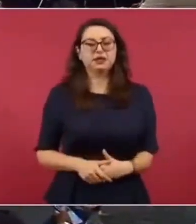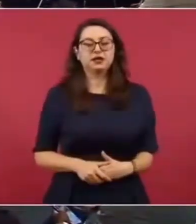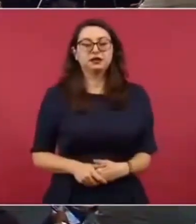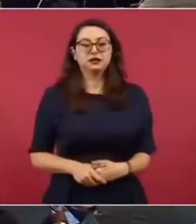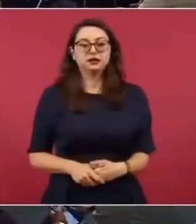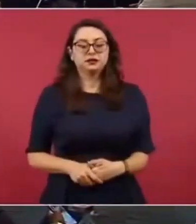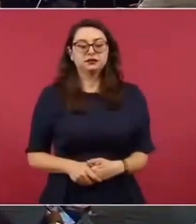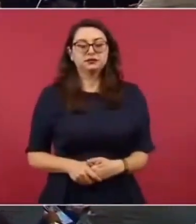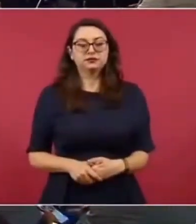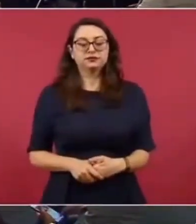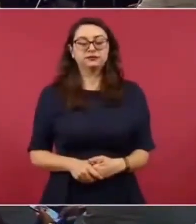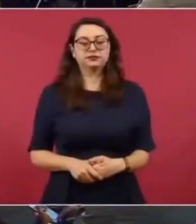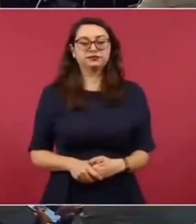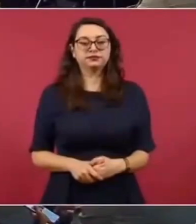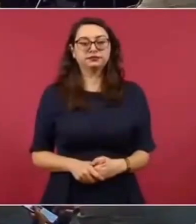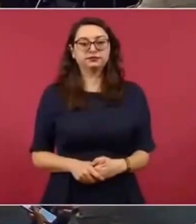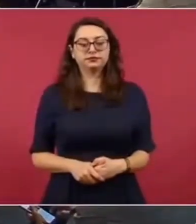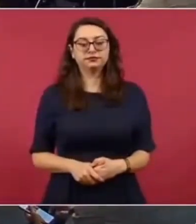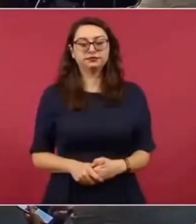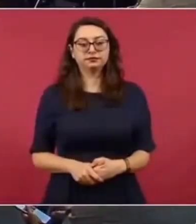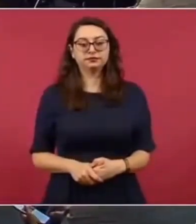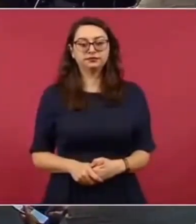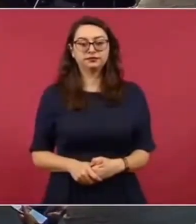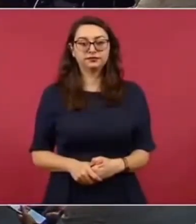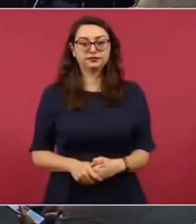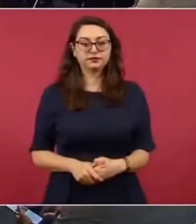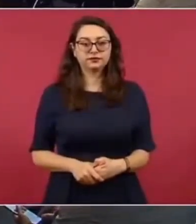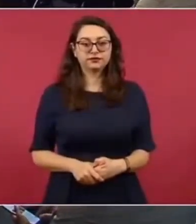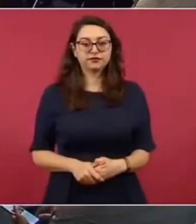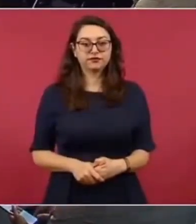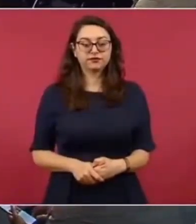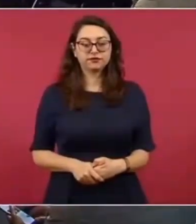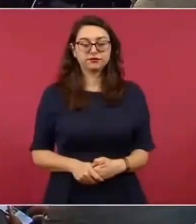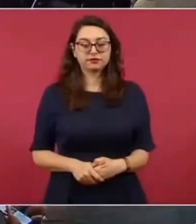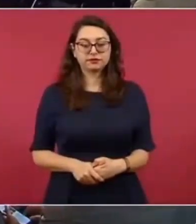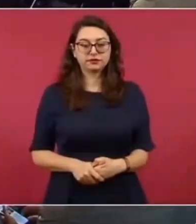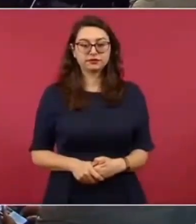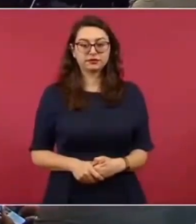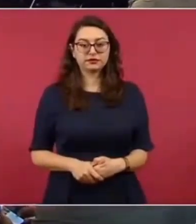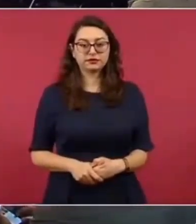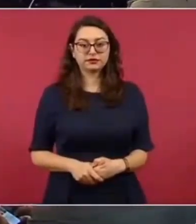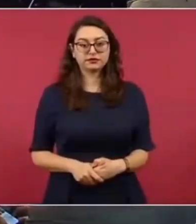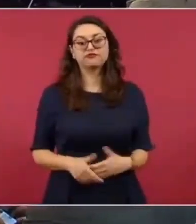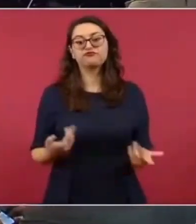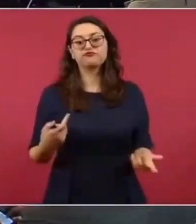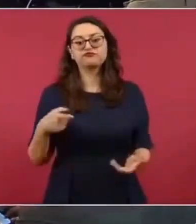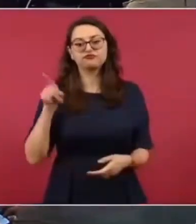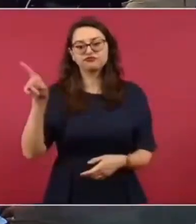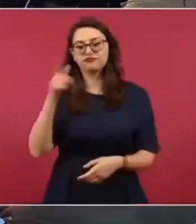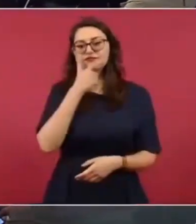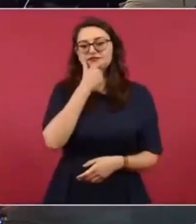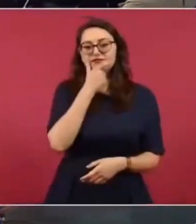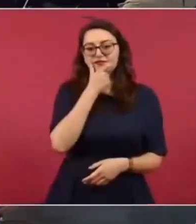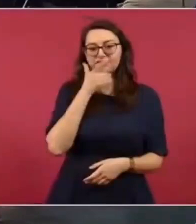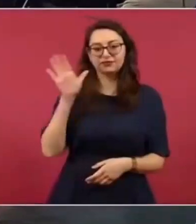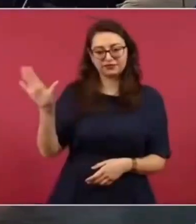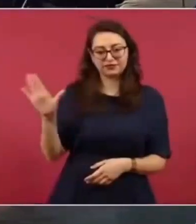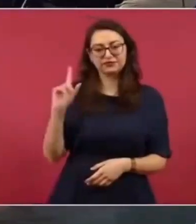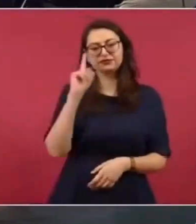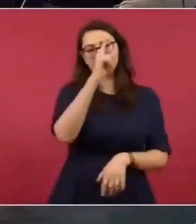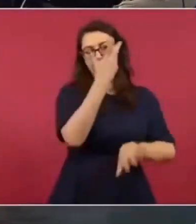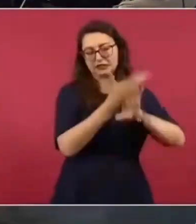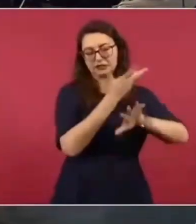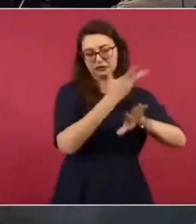Sí. Sí, pero estos Graham de Estados Unidos también tienen como origen